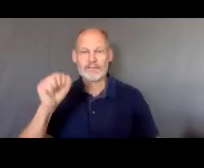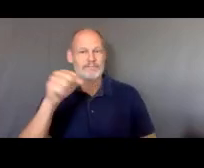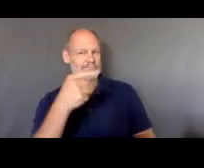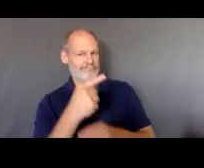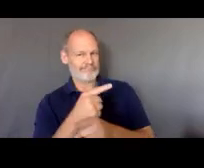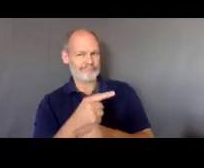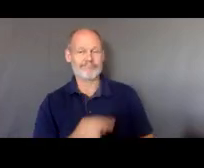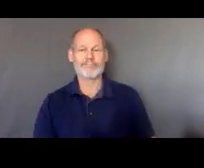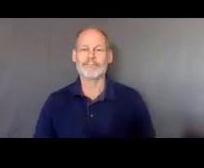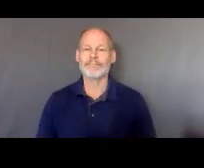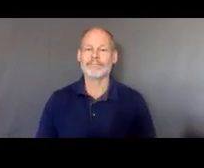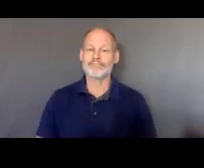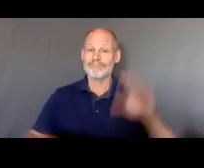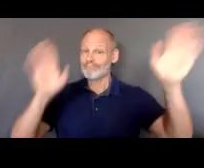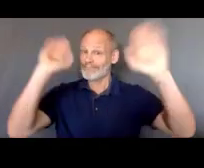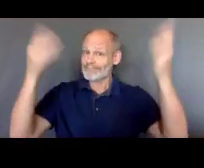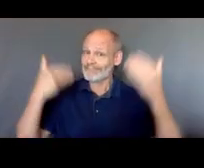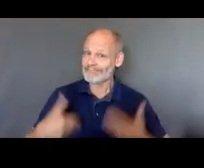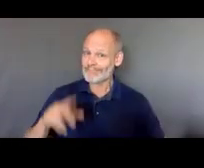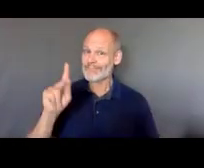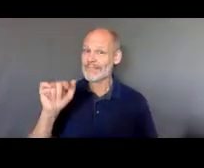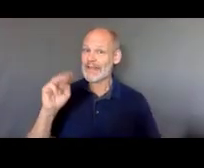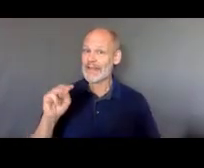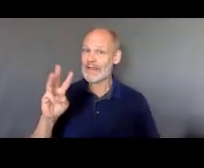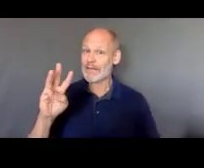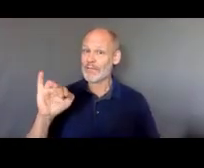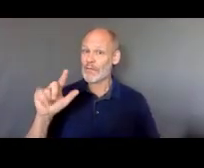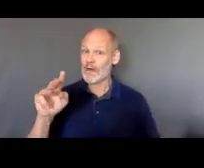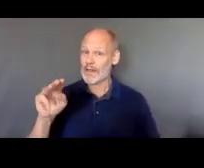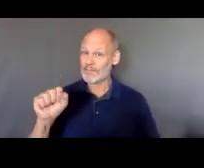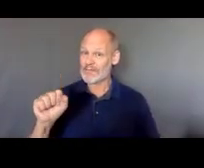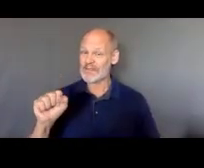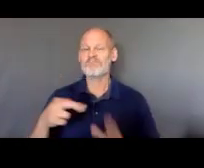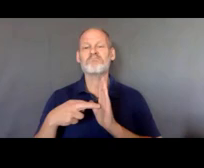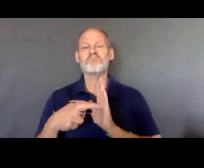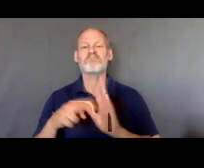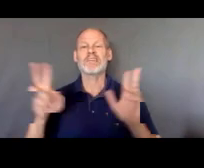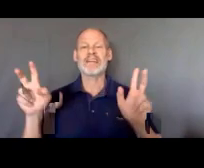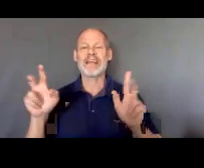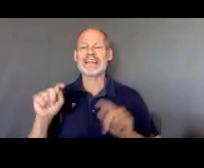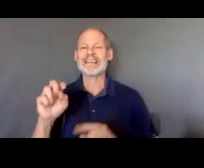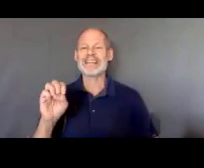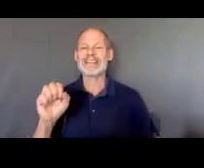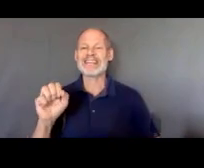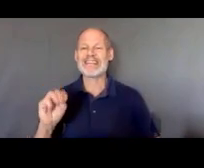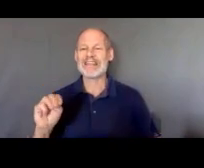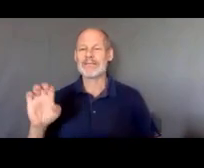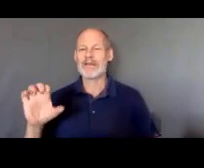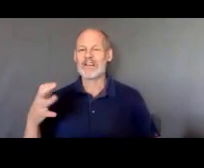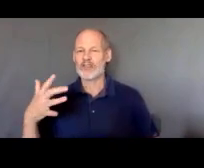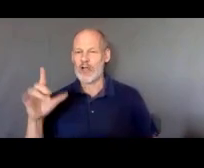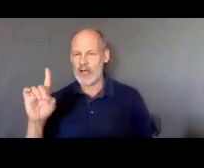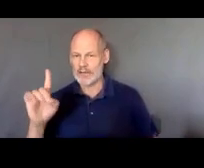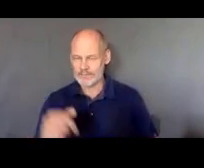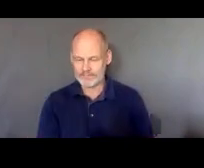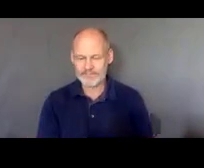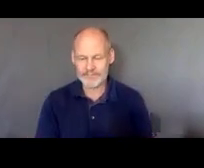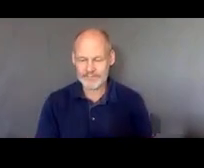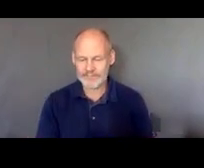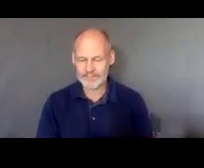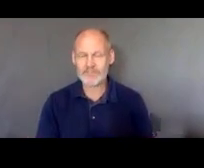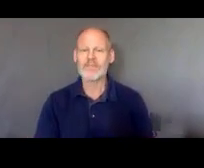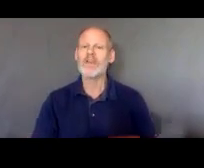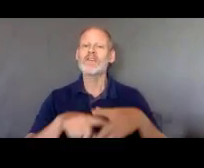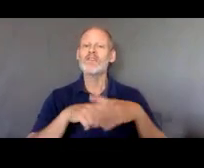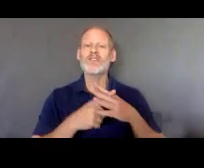hola a todos soy Kim Williams de Team Child y yo nada más voy a hablar rapidísimo porque tenemos mucho ya tuvimos